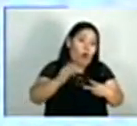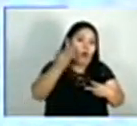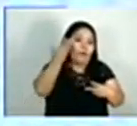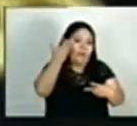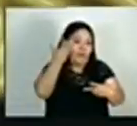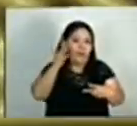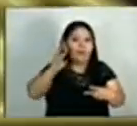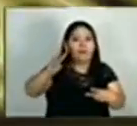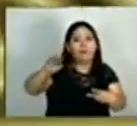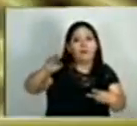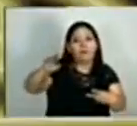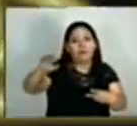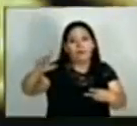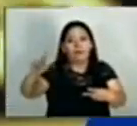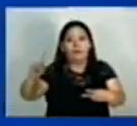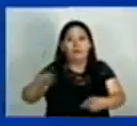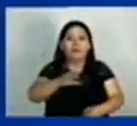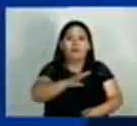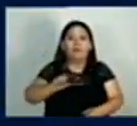Windstreet El Salvador.